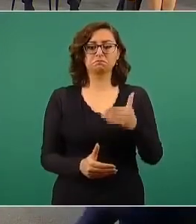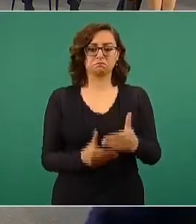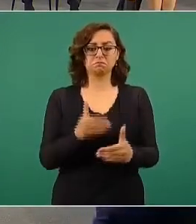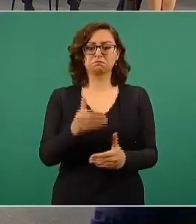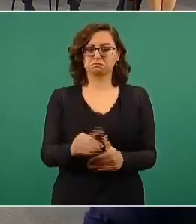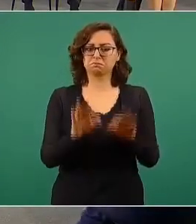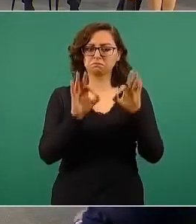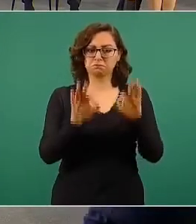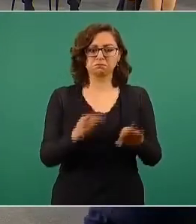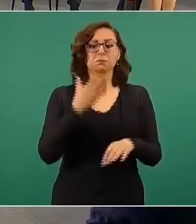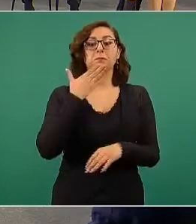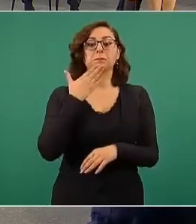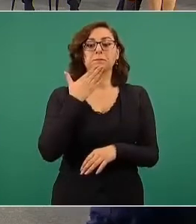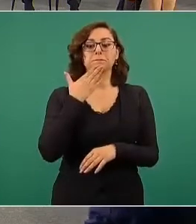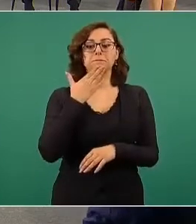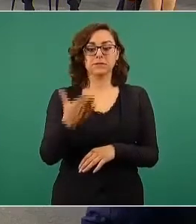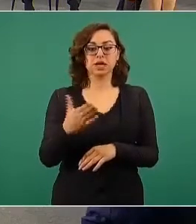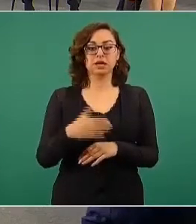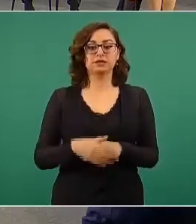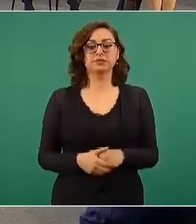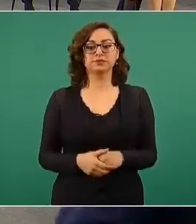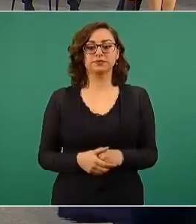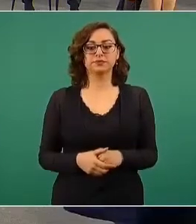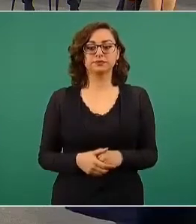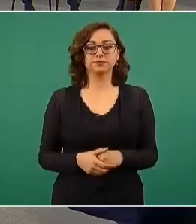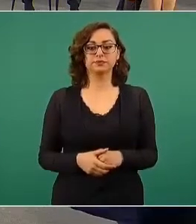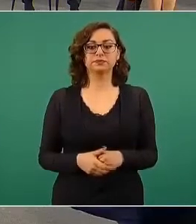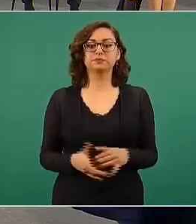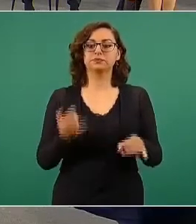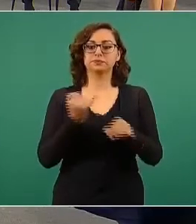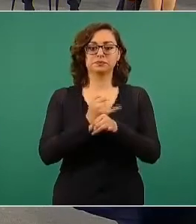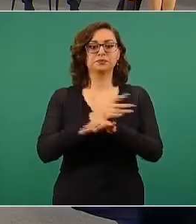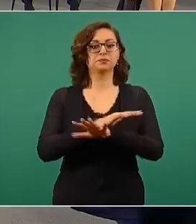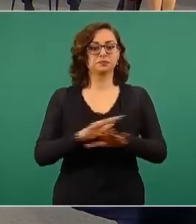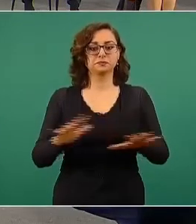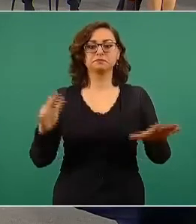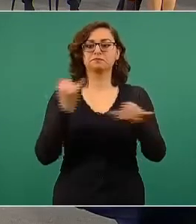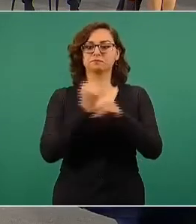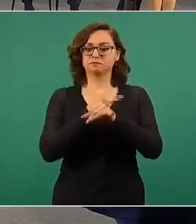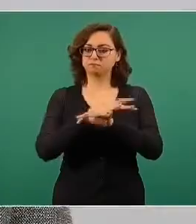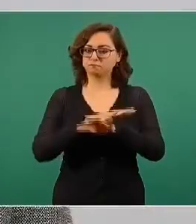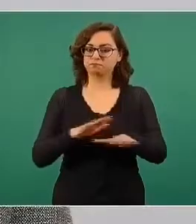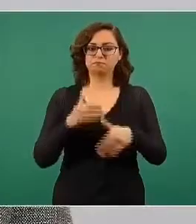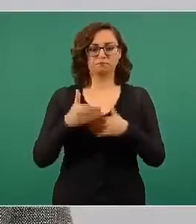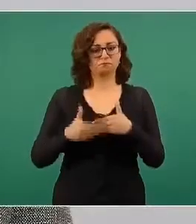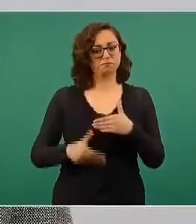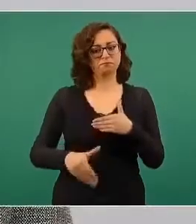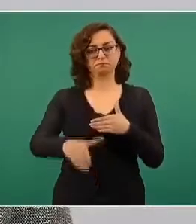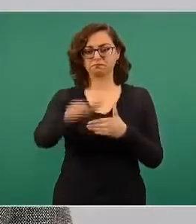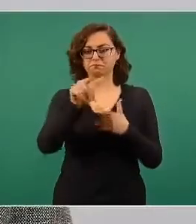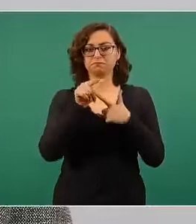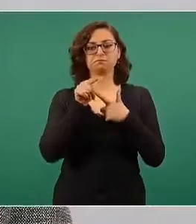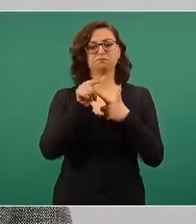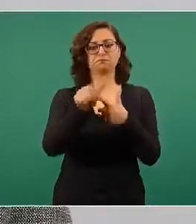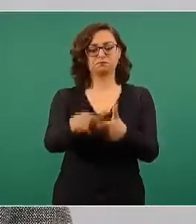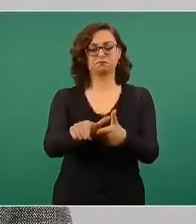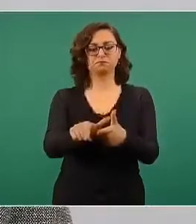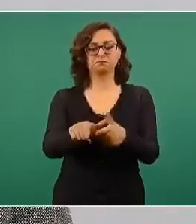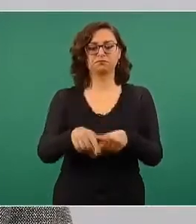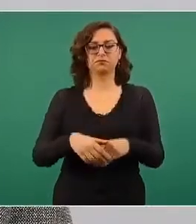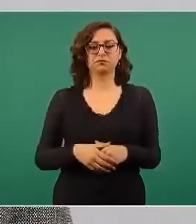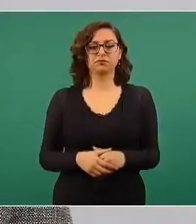se va a seguir informando a los mexicanos